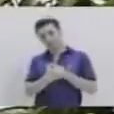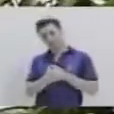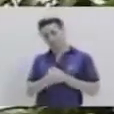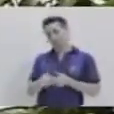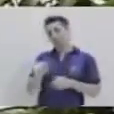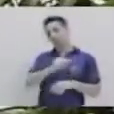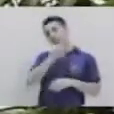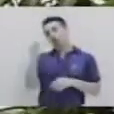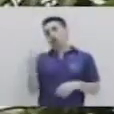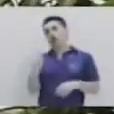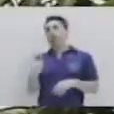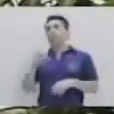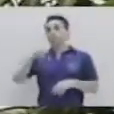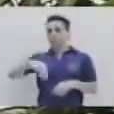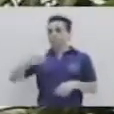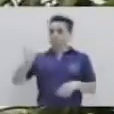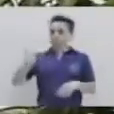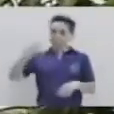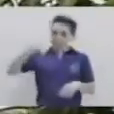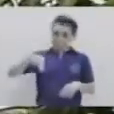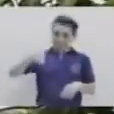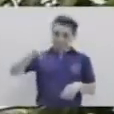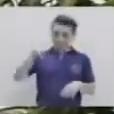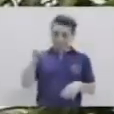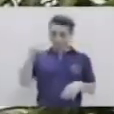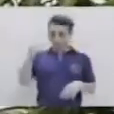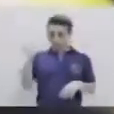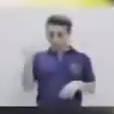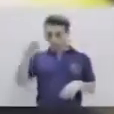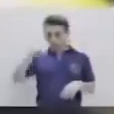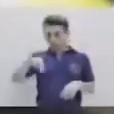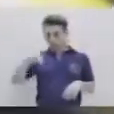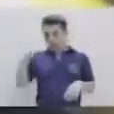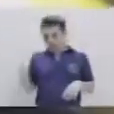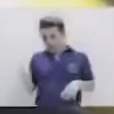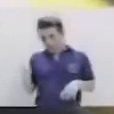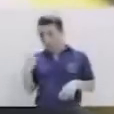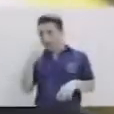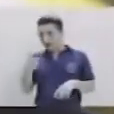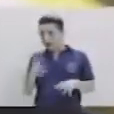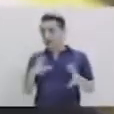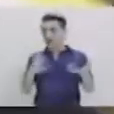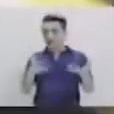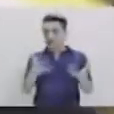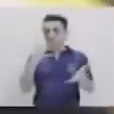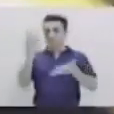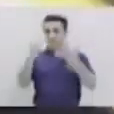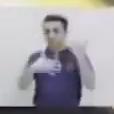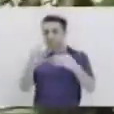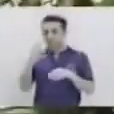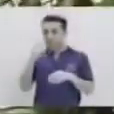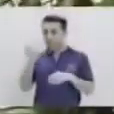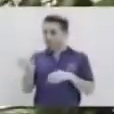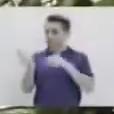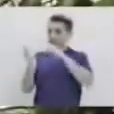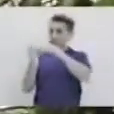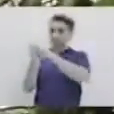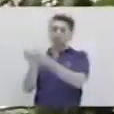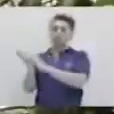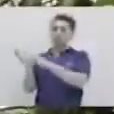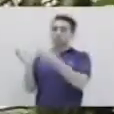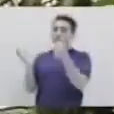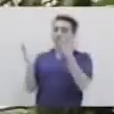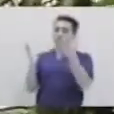manzana. Entonces manzana es una seña icónica y muy representativa que se hace de la siguiente manera.